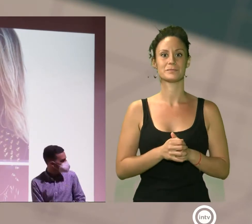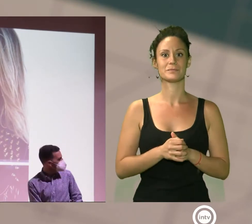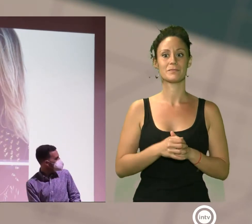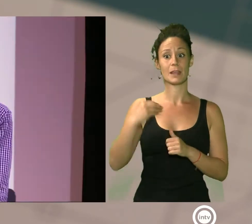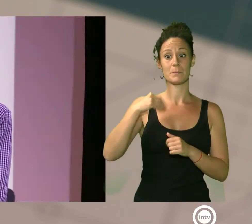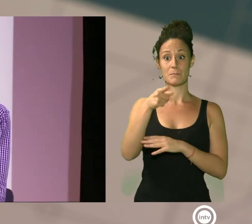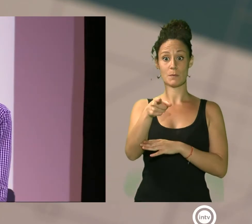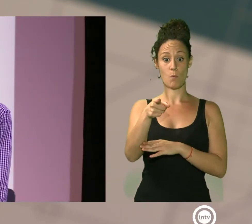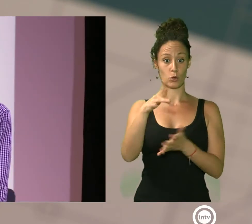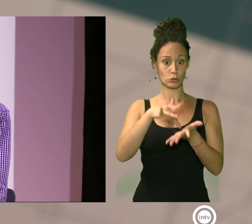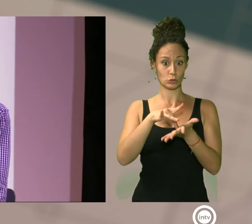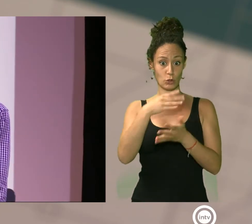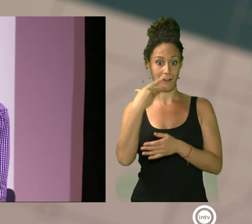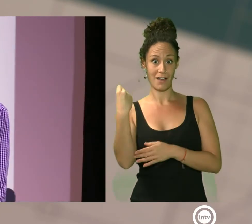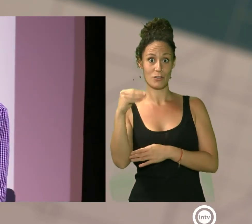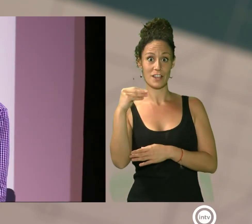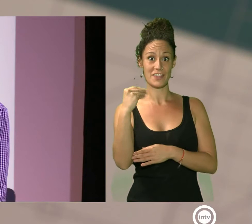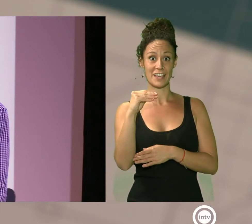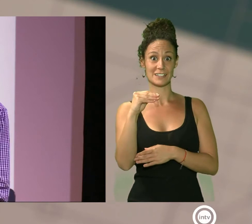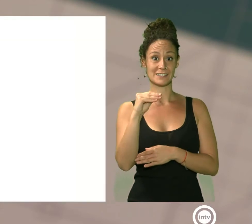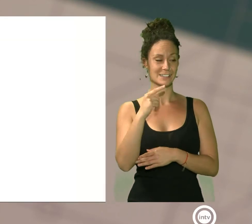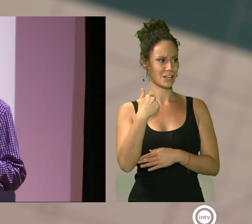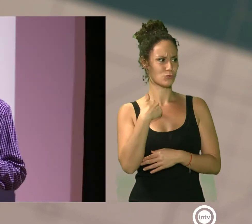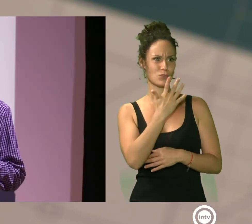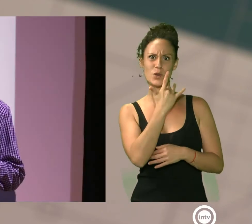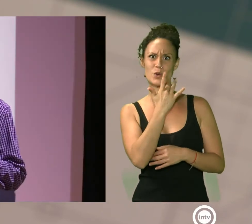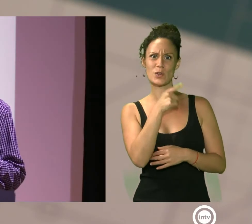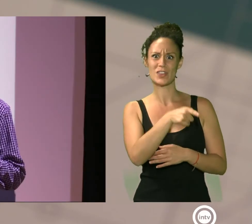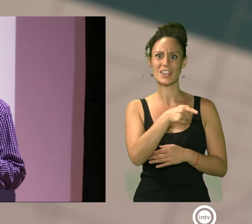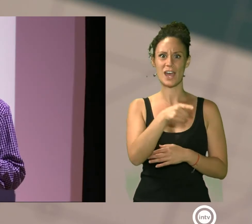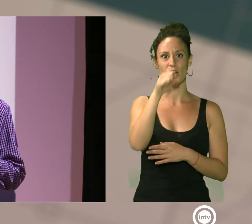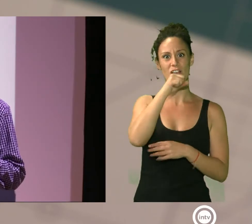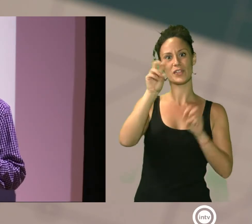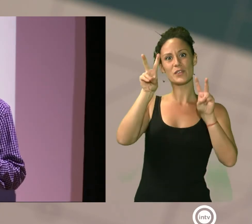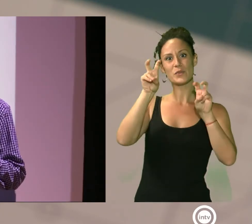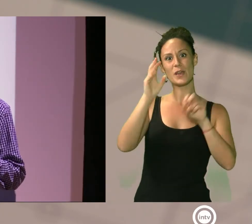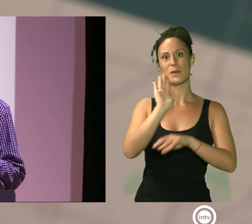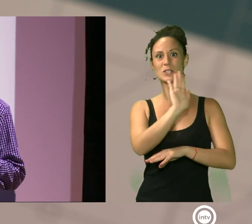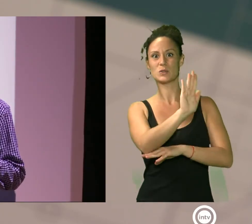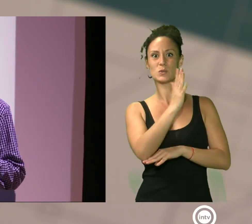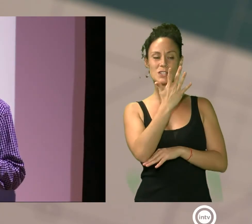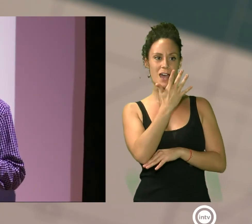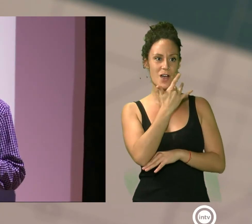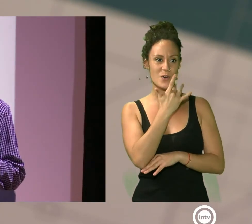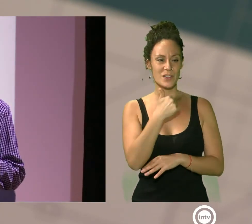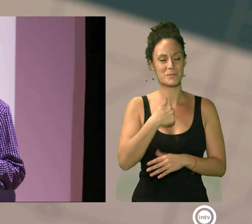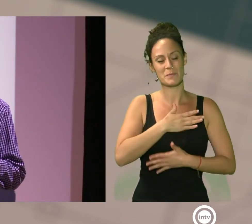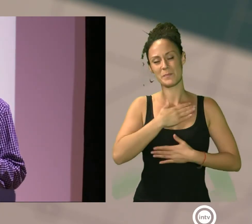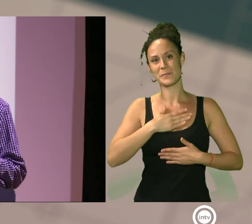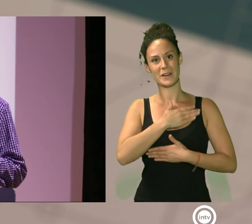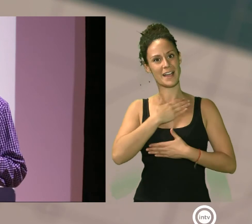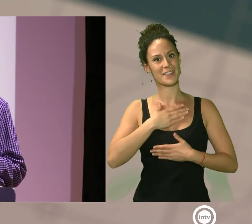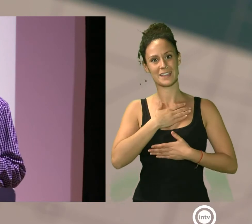escenario con ella? Hoy estamos aquí para ver tu nuevo single. Para mí siempre es un placer y la verdad es que es algo que